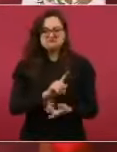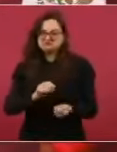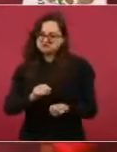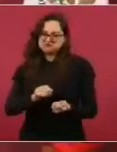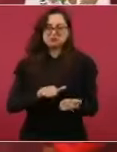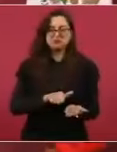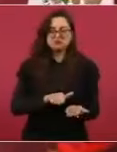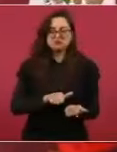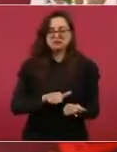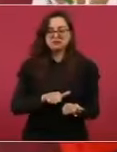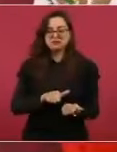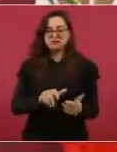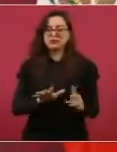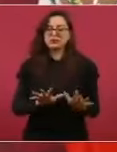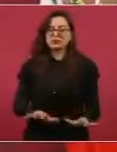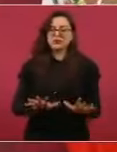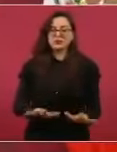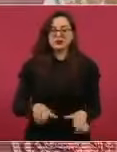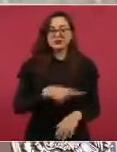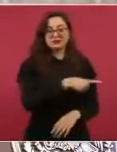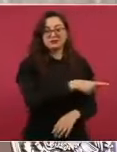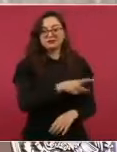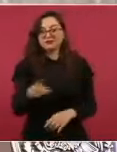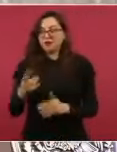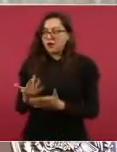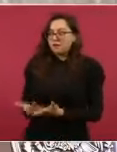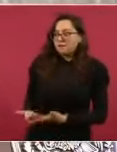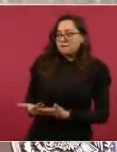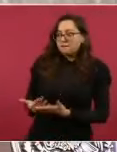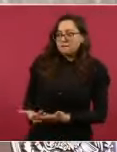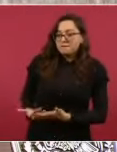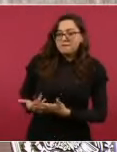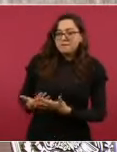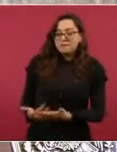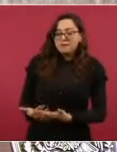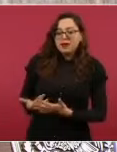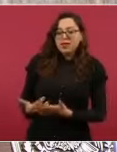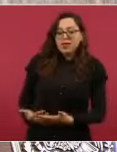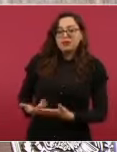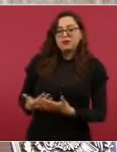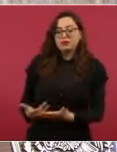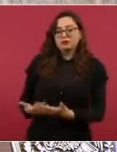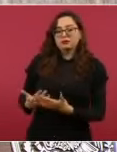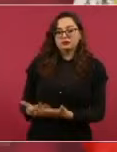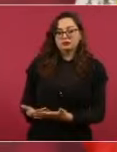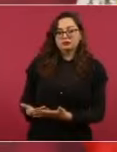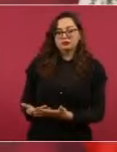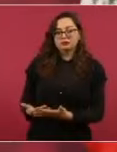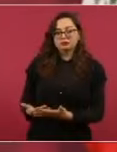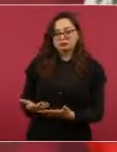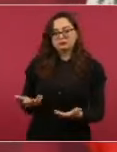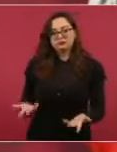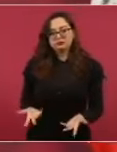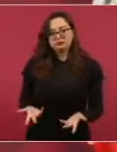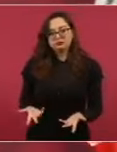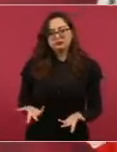la creencia conservadora de que